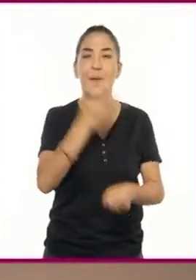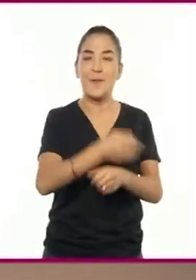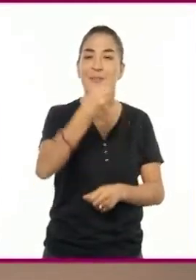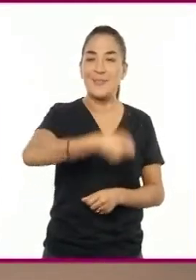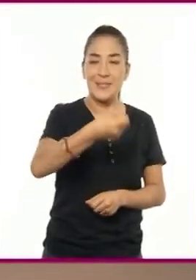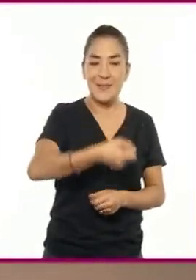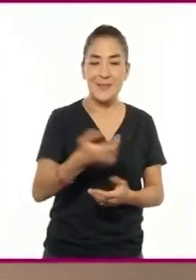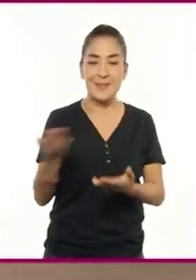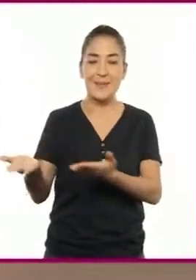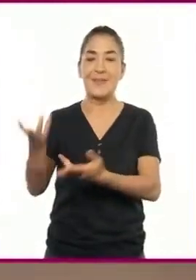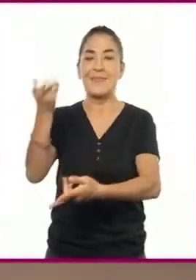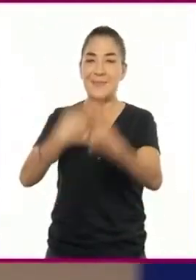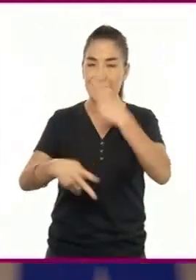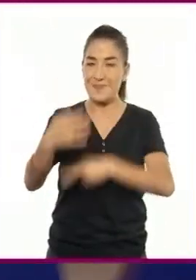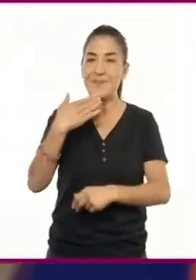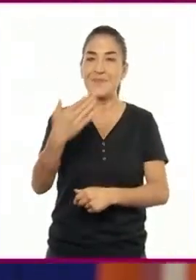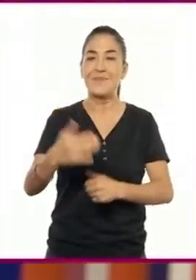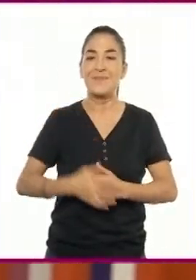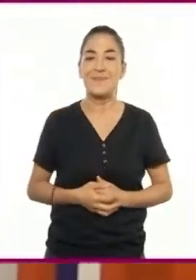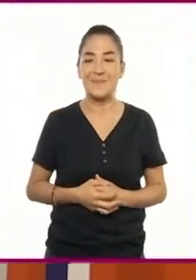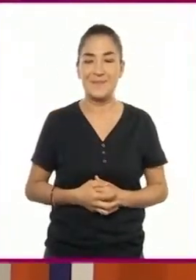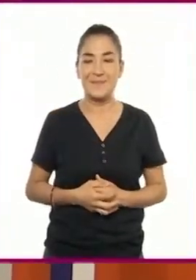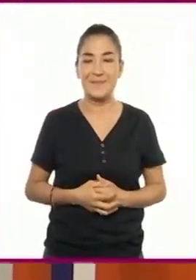saludar. ¡Bienvenida, maestra!